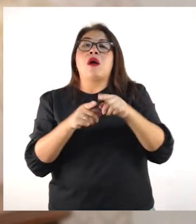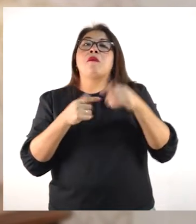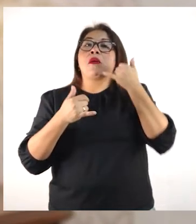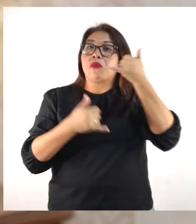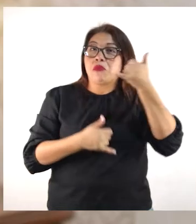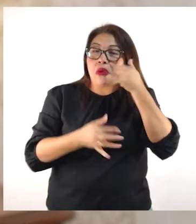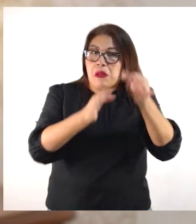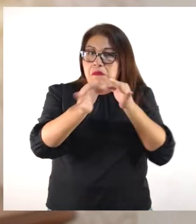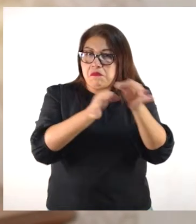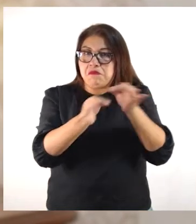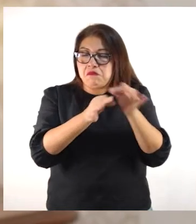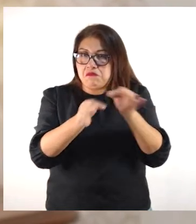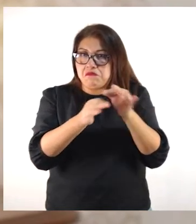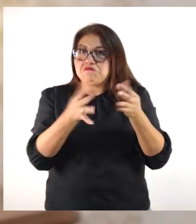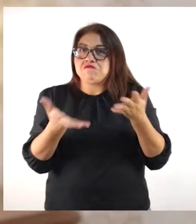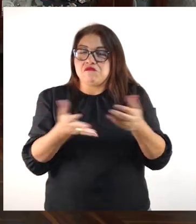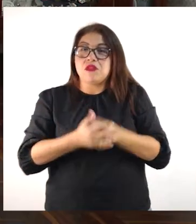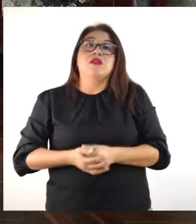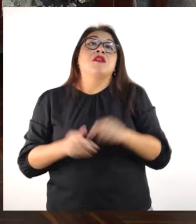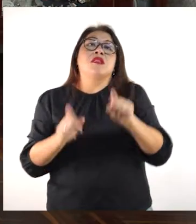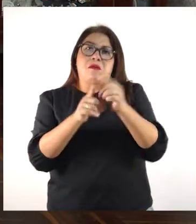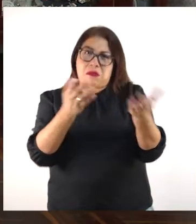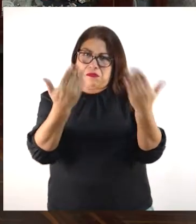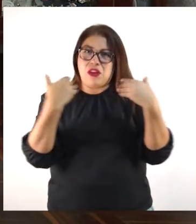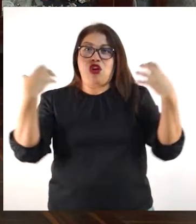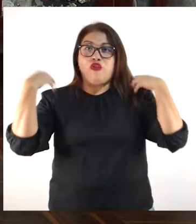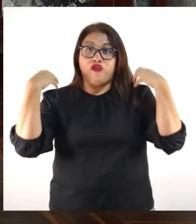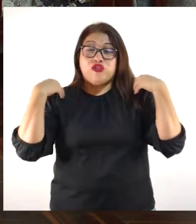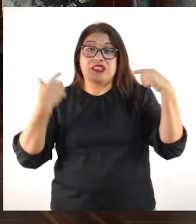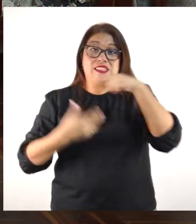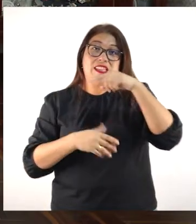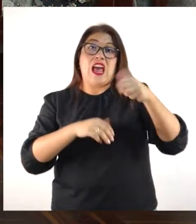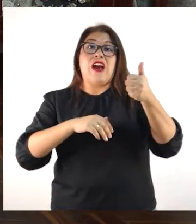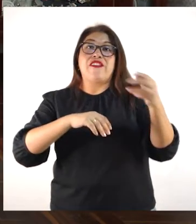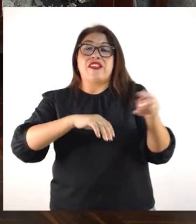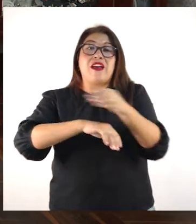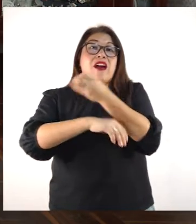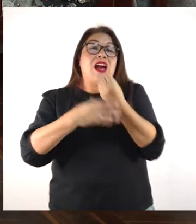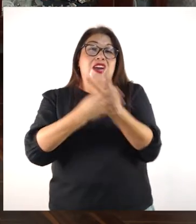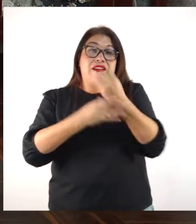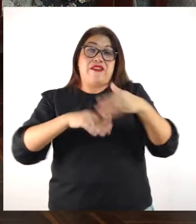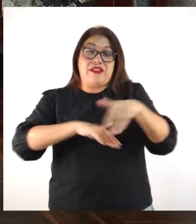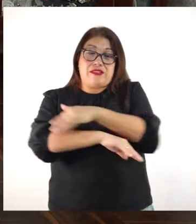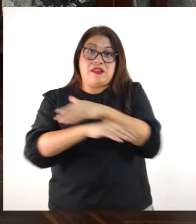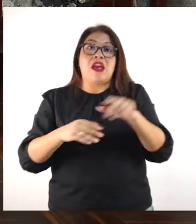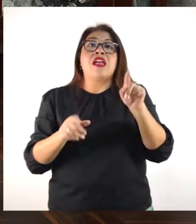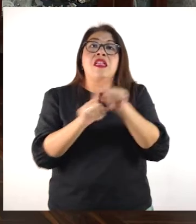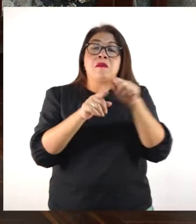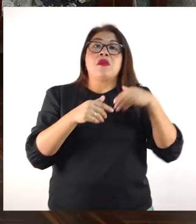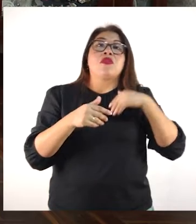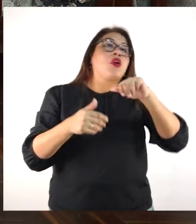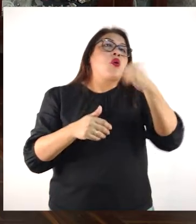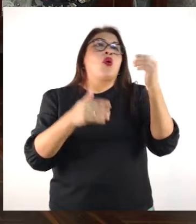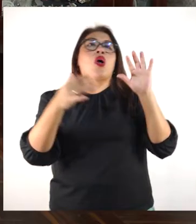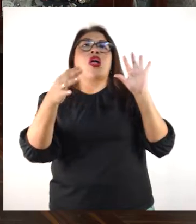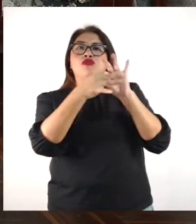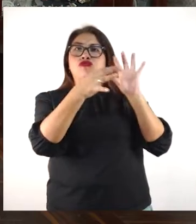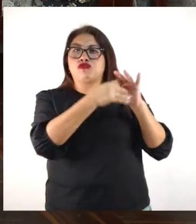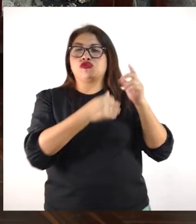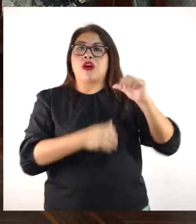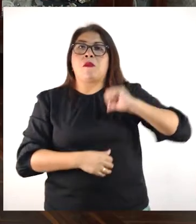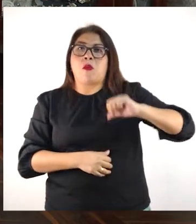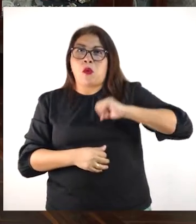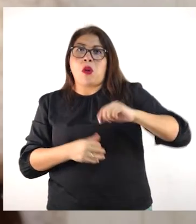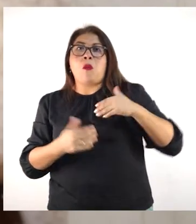va a dar orientación, pero igual los esperamos en nuestra sede central por ahora, porque también estamos asociándonos con algunas municipalidades para